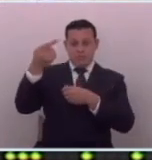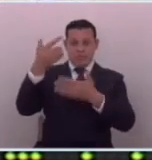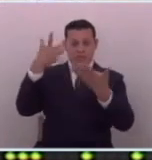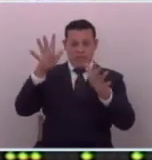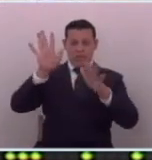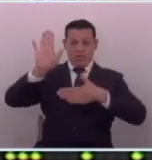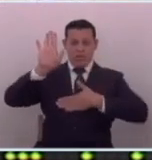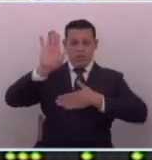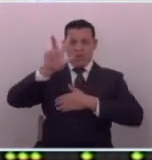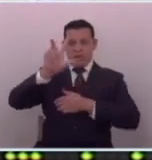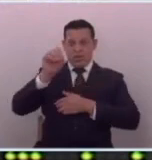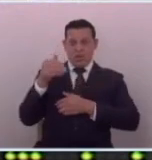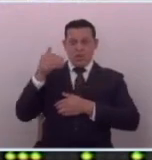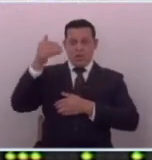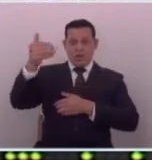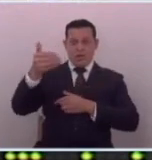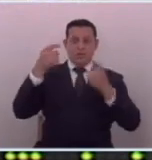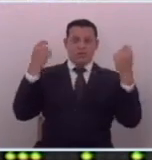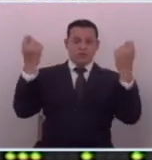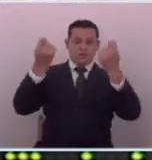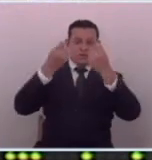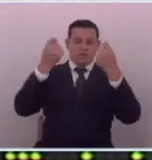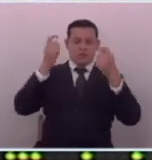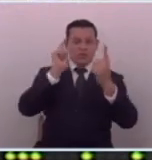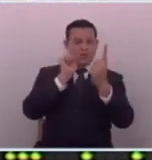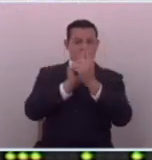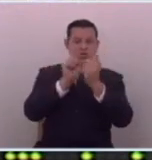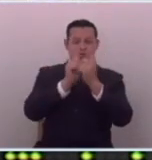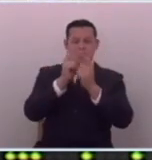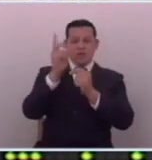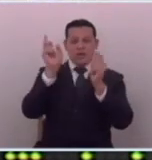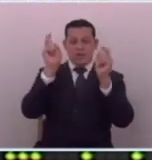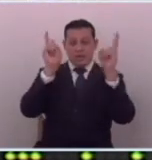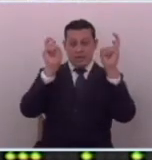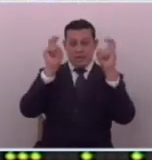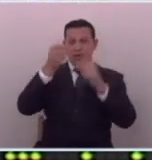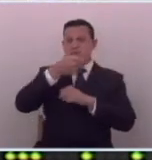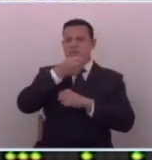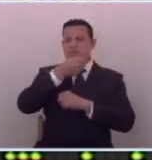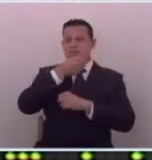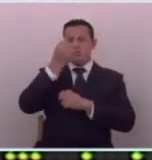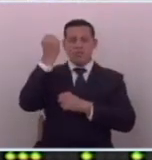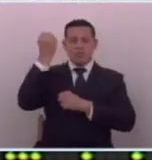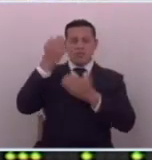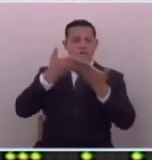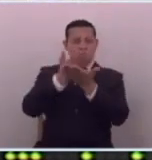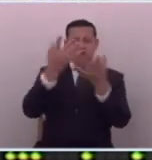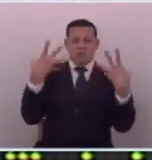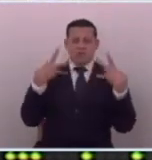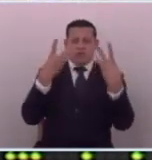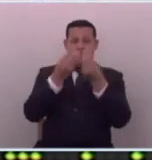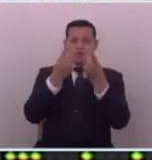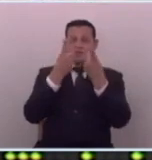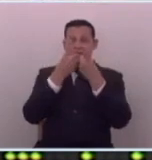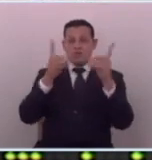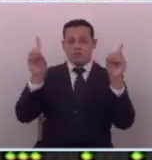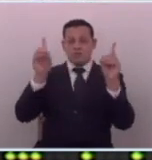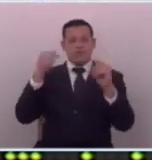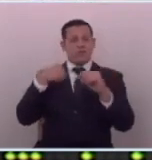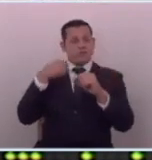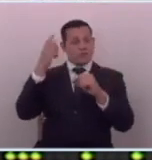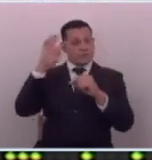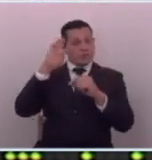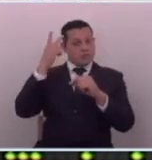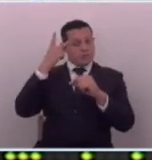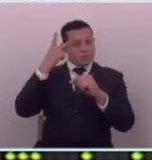años de esa declaratoria y hay que reconocer que es un tema crucial para cualquier sociedad democrática y en particular me gustaría